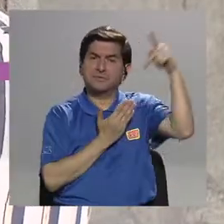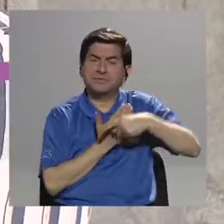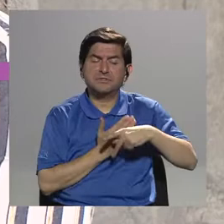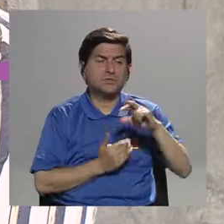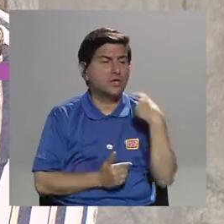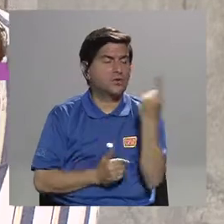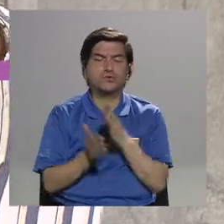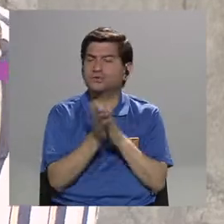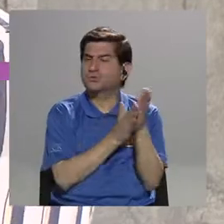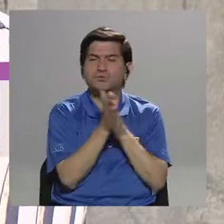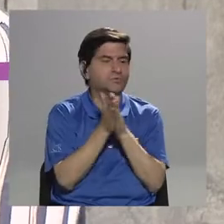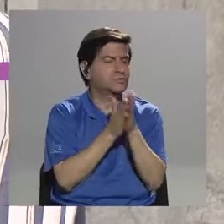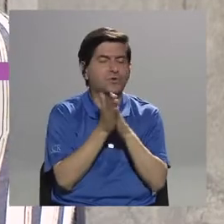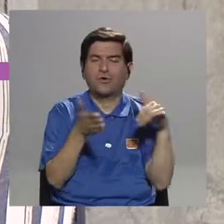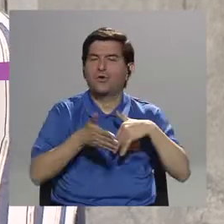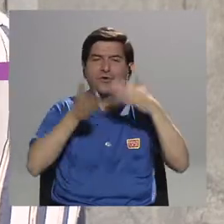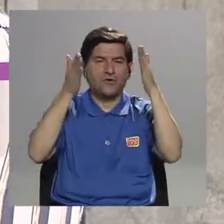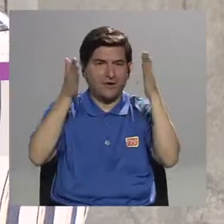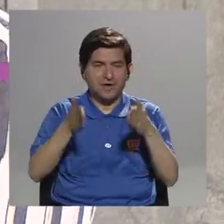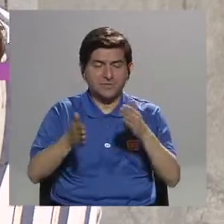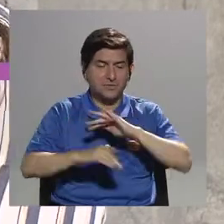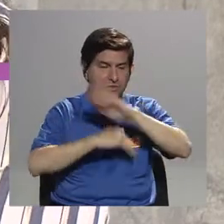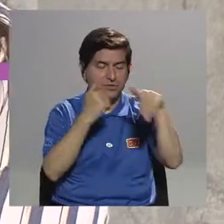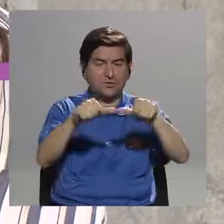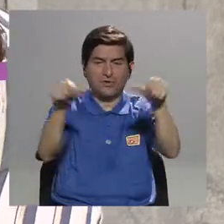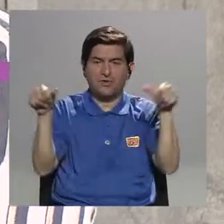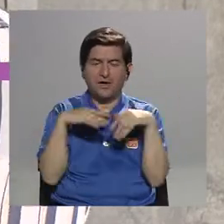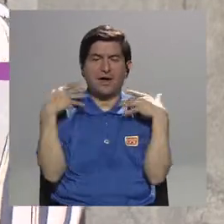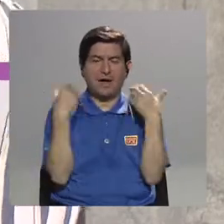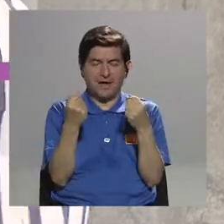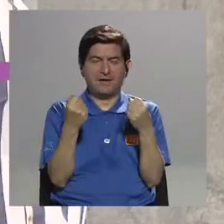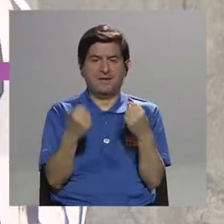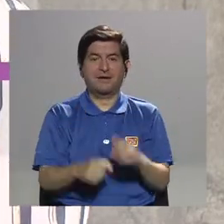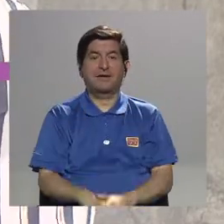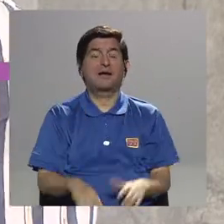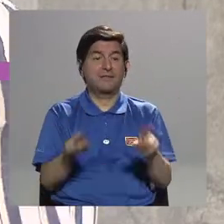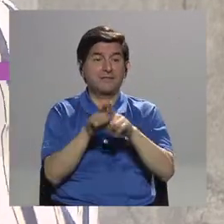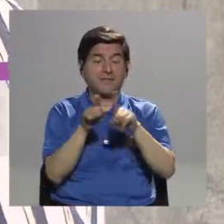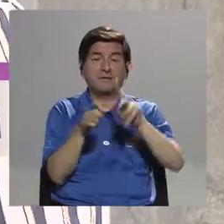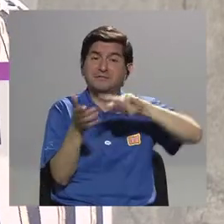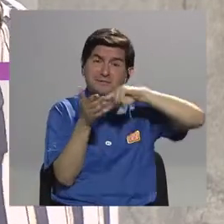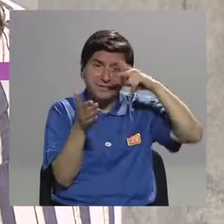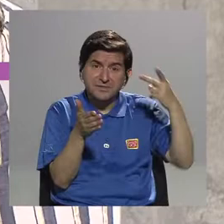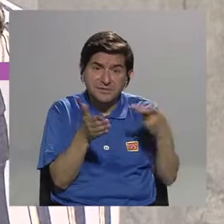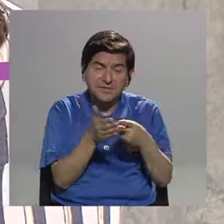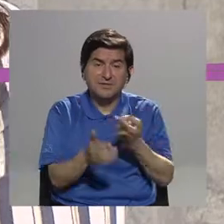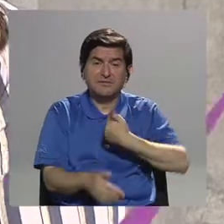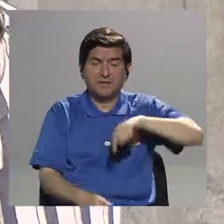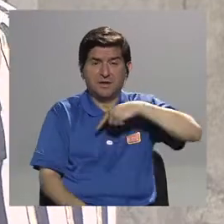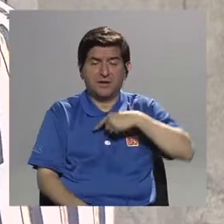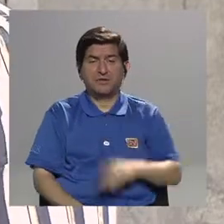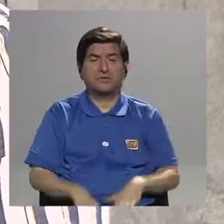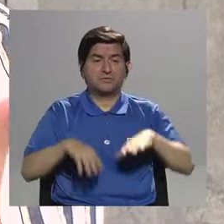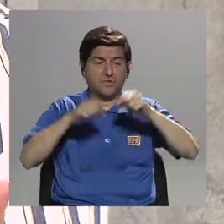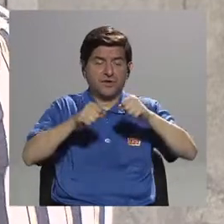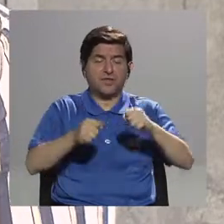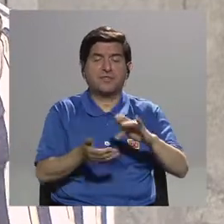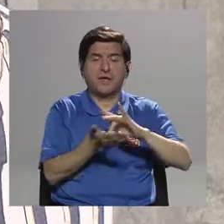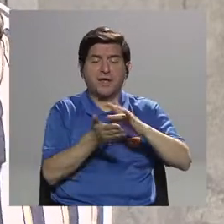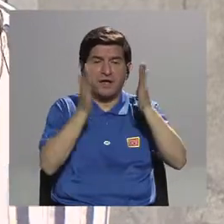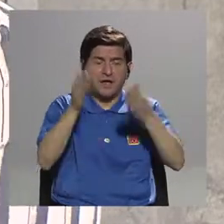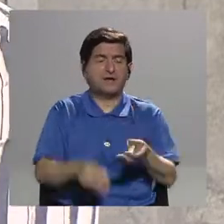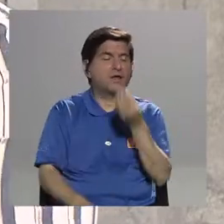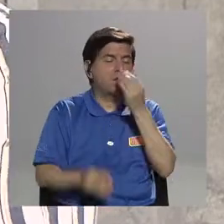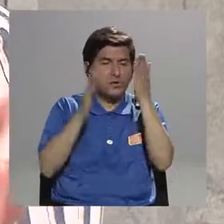los estudiantes de todo el área de salud de la universidad, sino que esto se va a traducir en que estamos graduando farmacéuticos, nutricionistas, médicos,